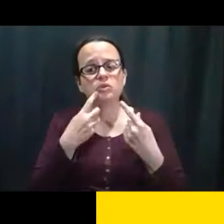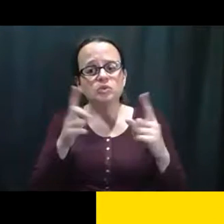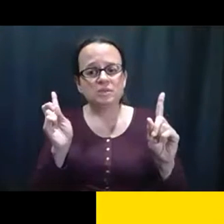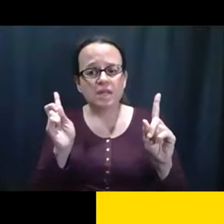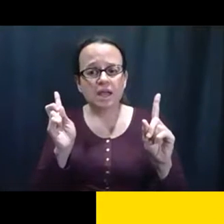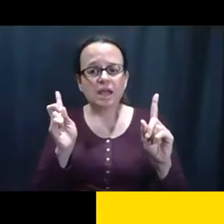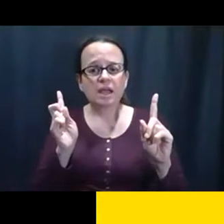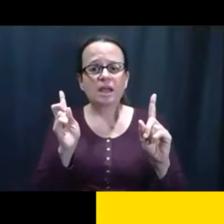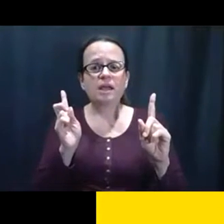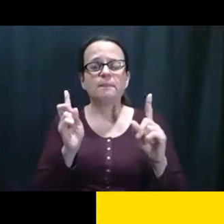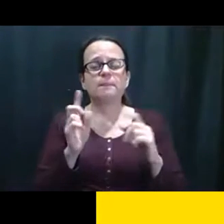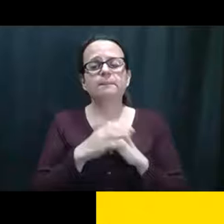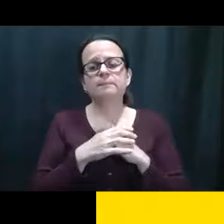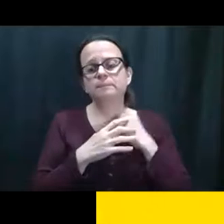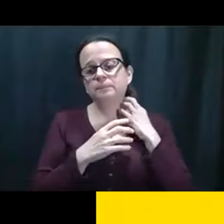Eh, primeramente.